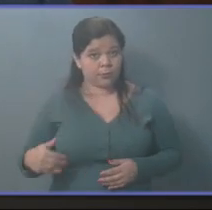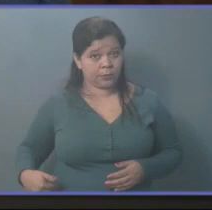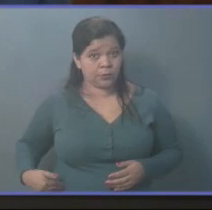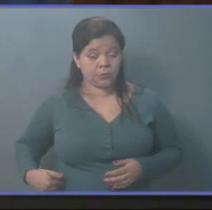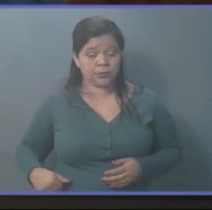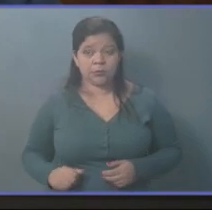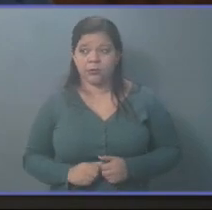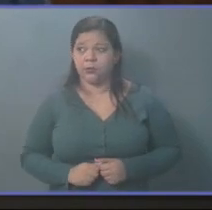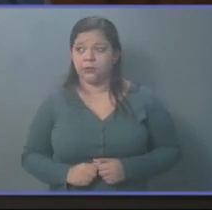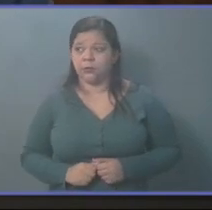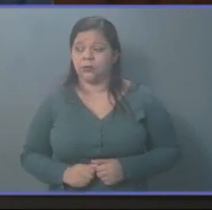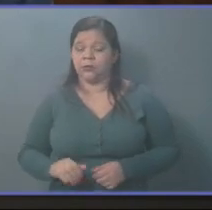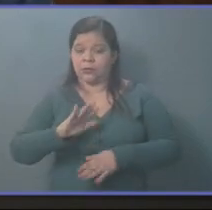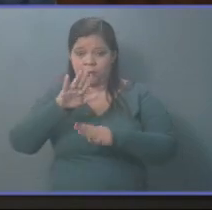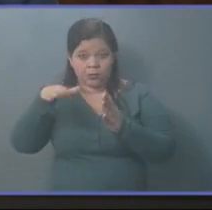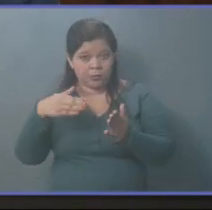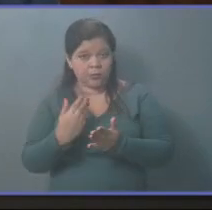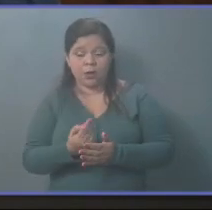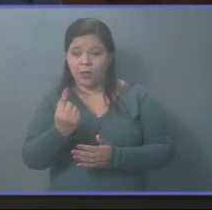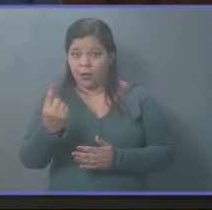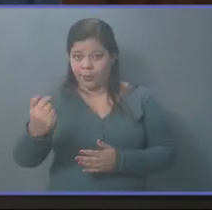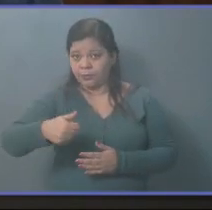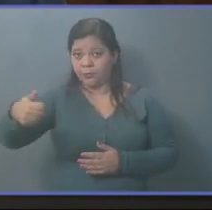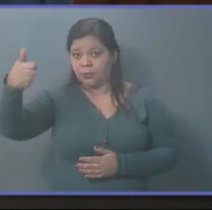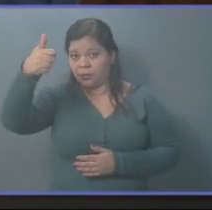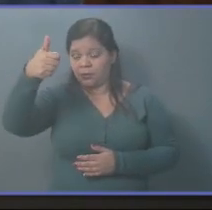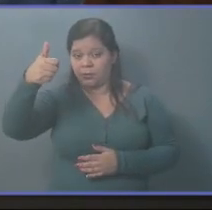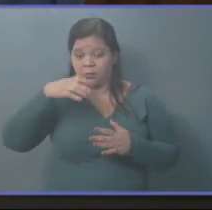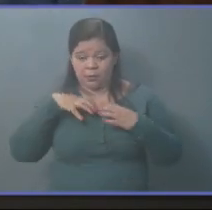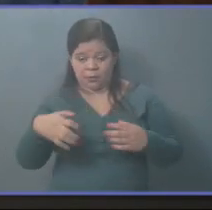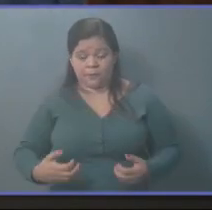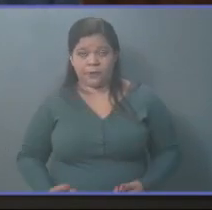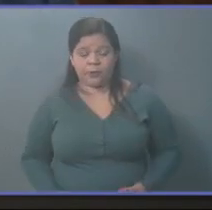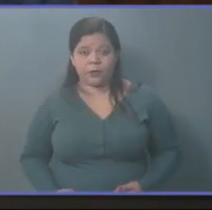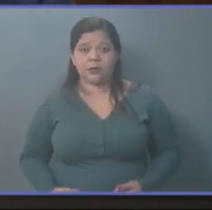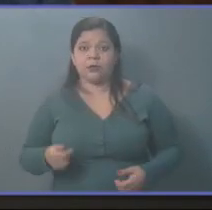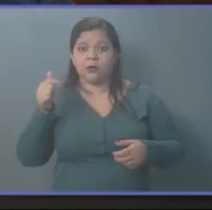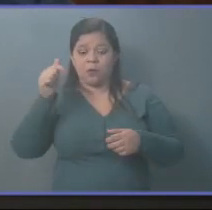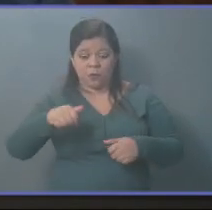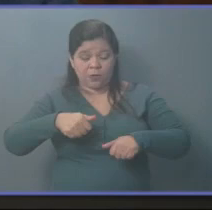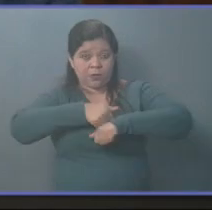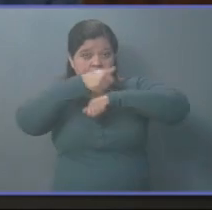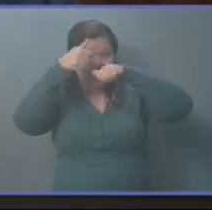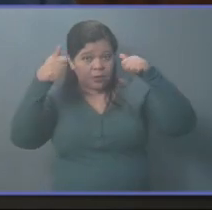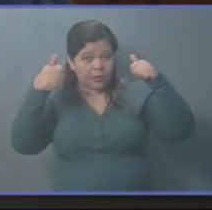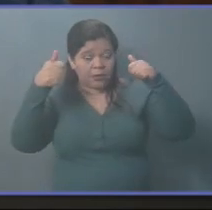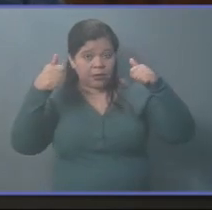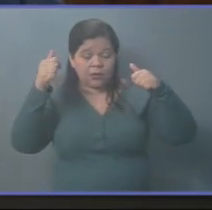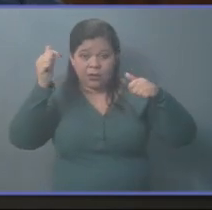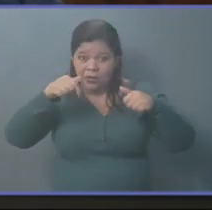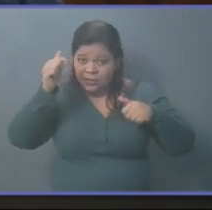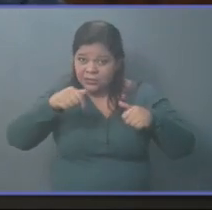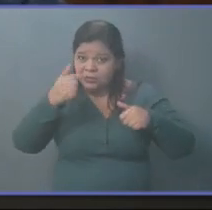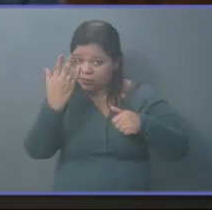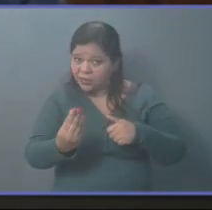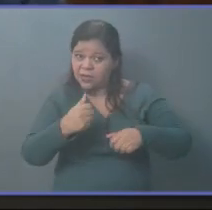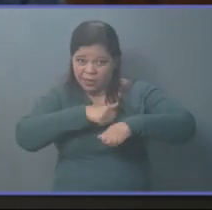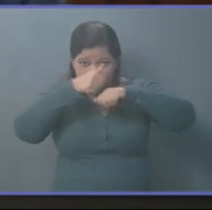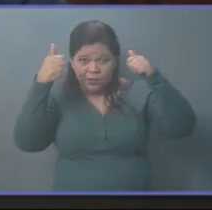y todos sus funcionarios, han amanecido hoy este día